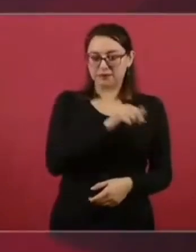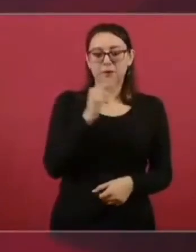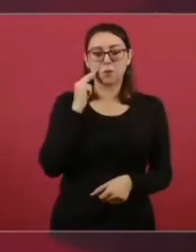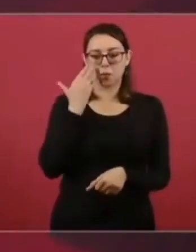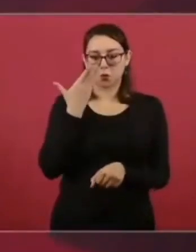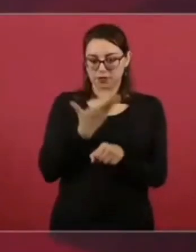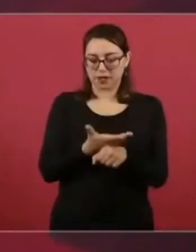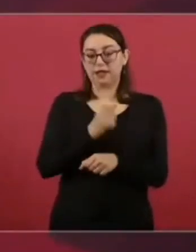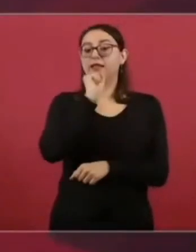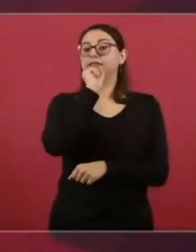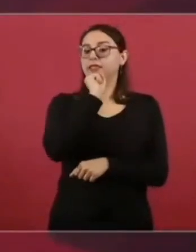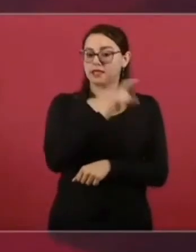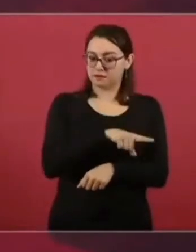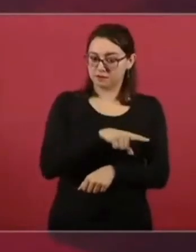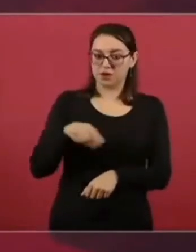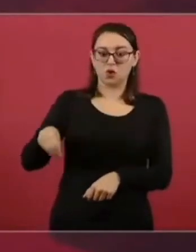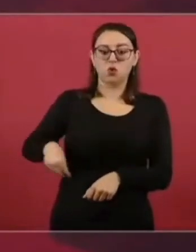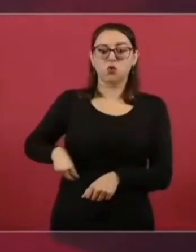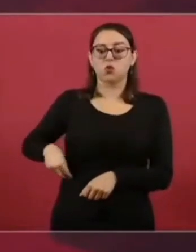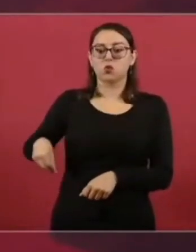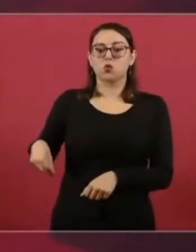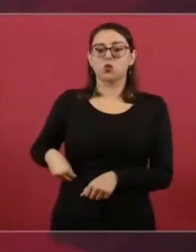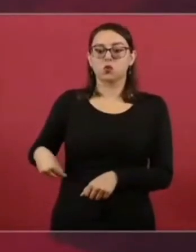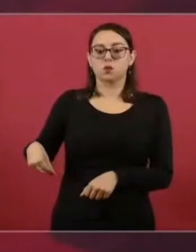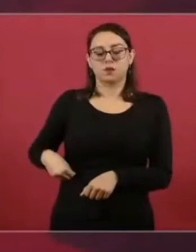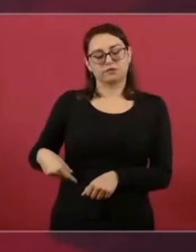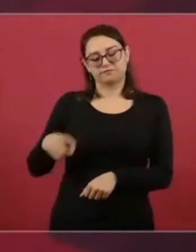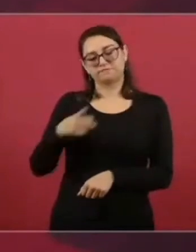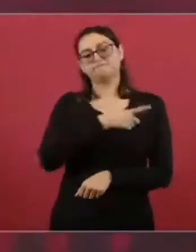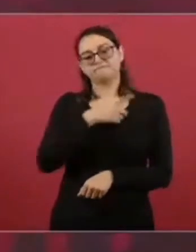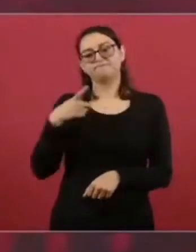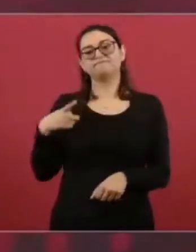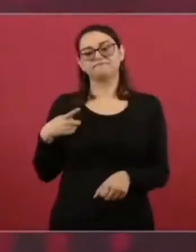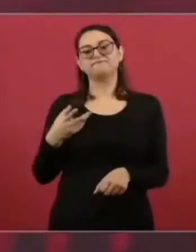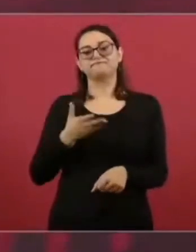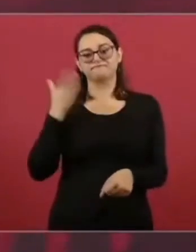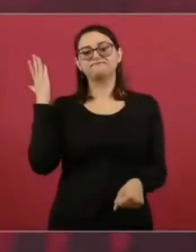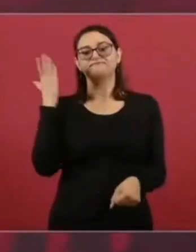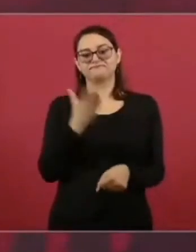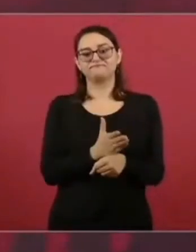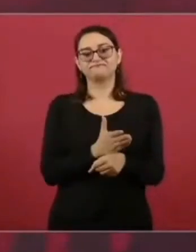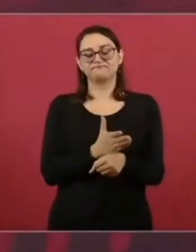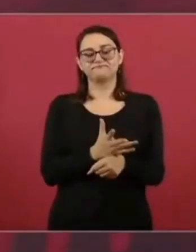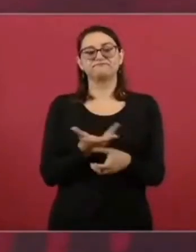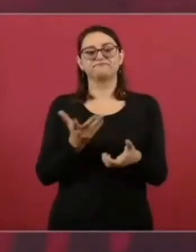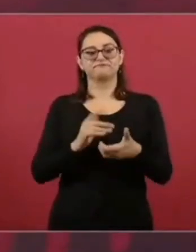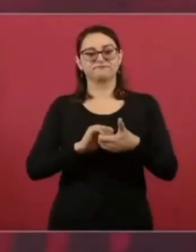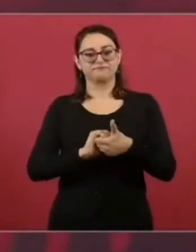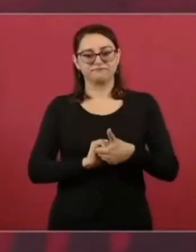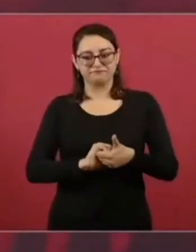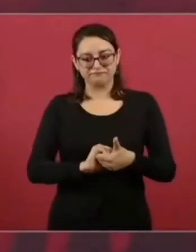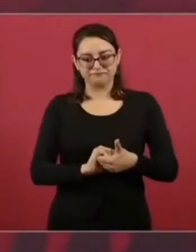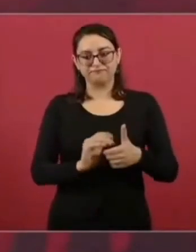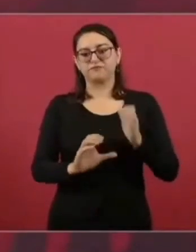de carga, de los autobuses que están en mal estado.